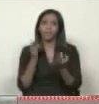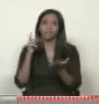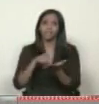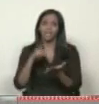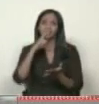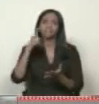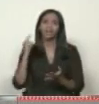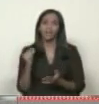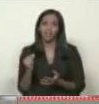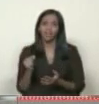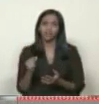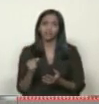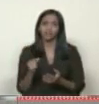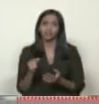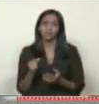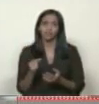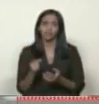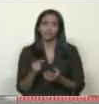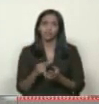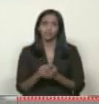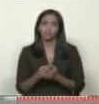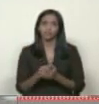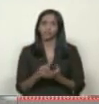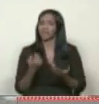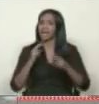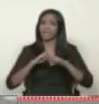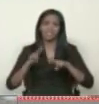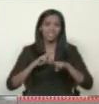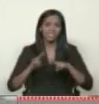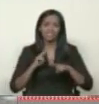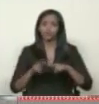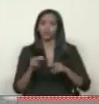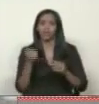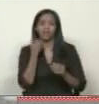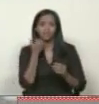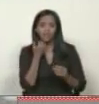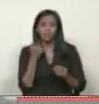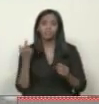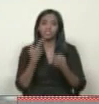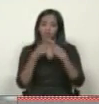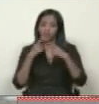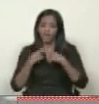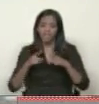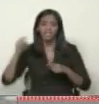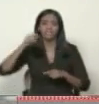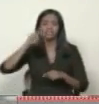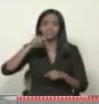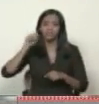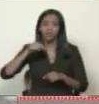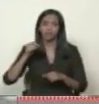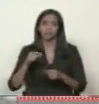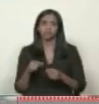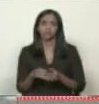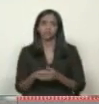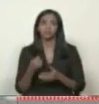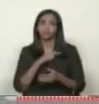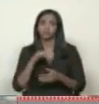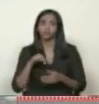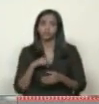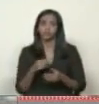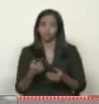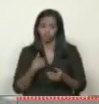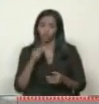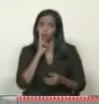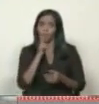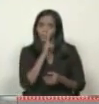Italia. Cada niño, cada paciente tiene diferentes necesidades. Y nosotros y yo como